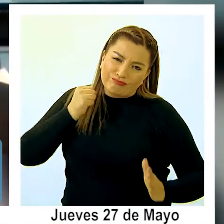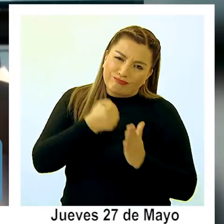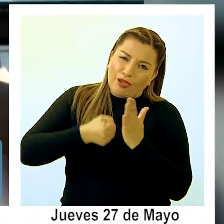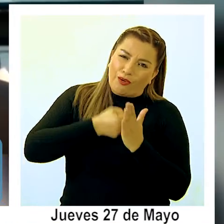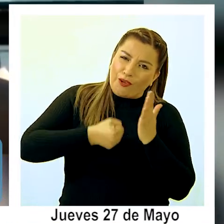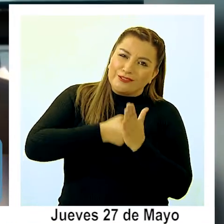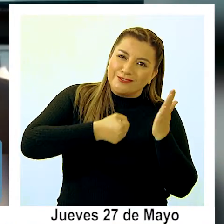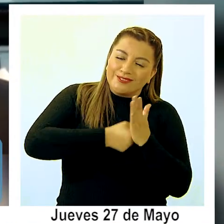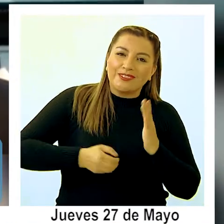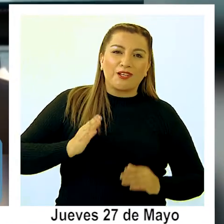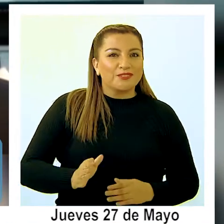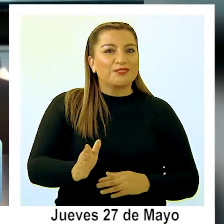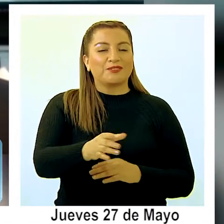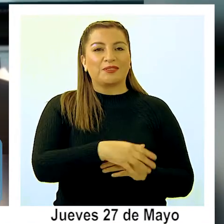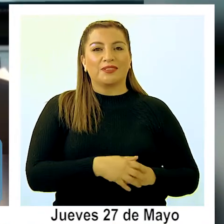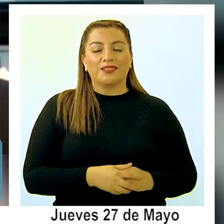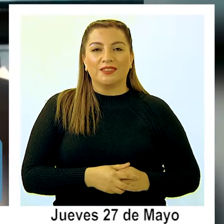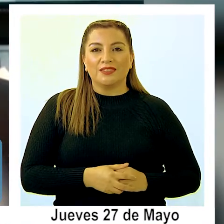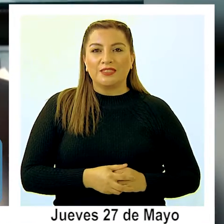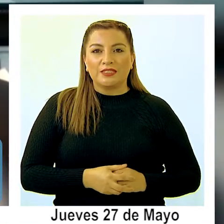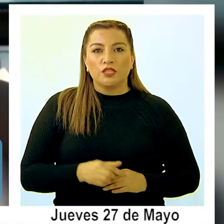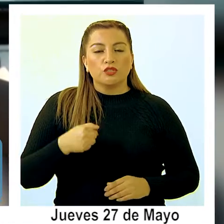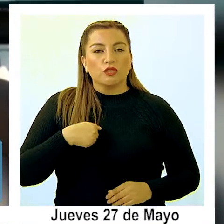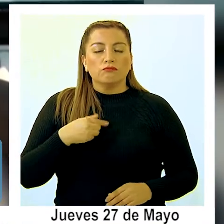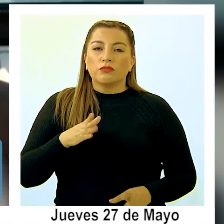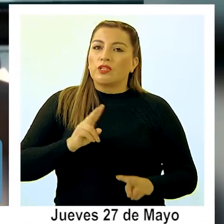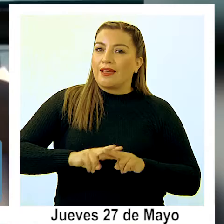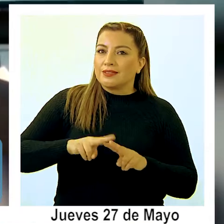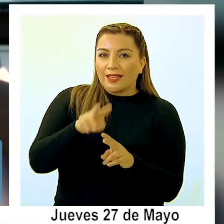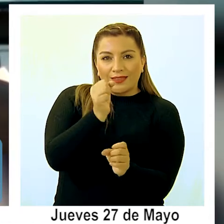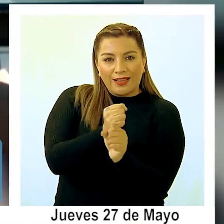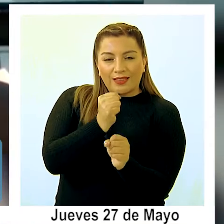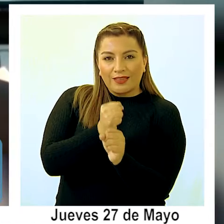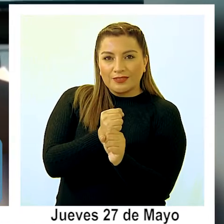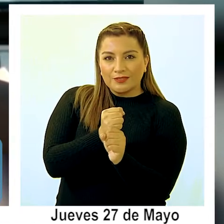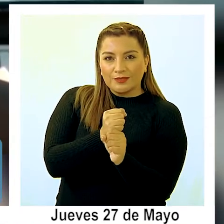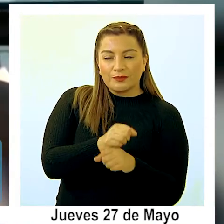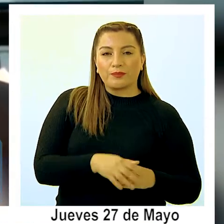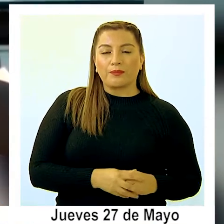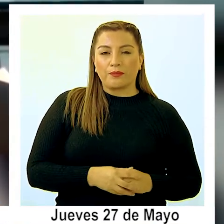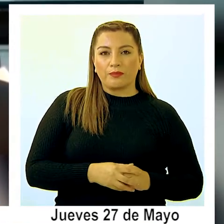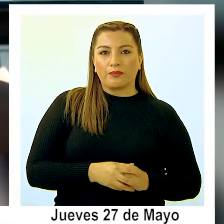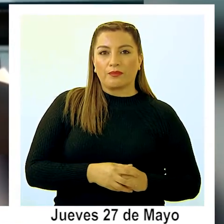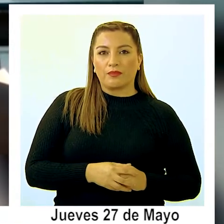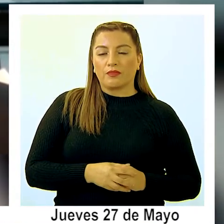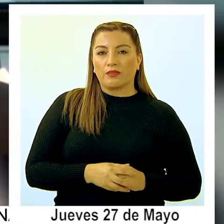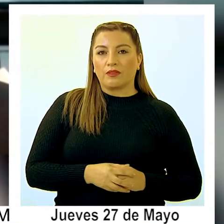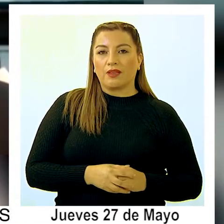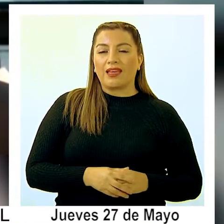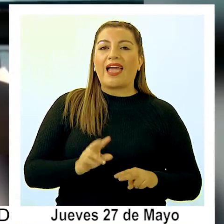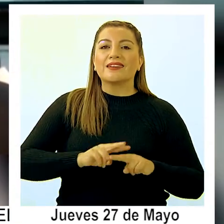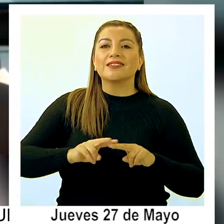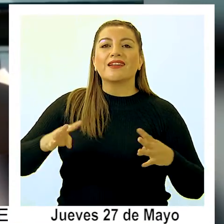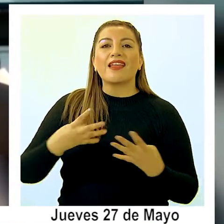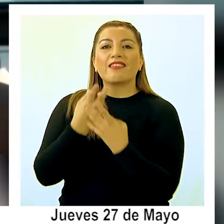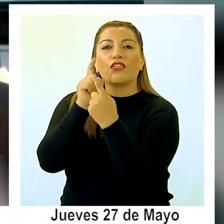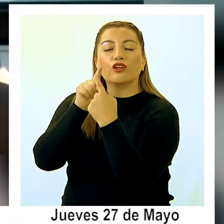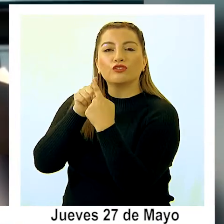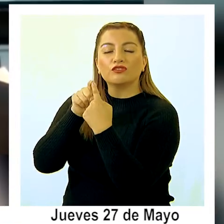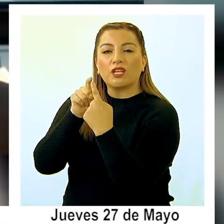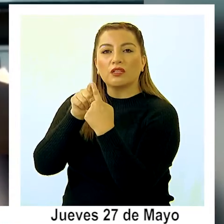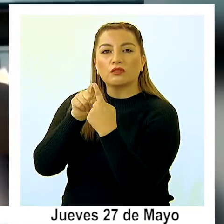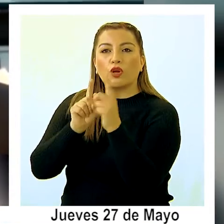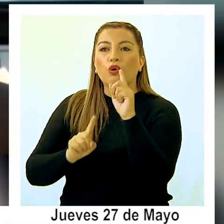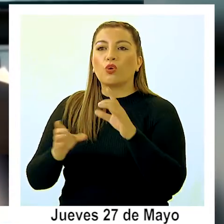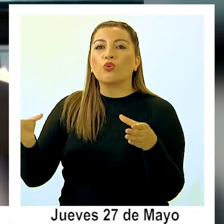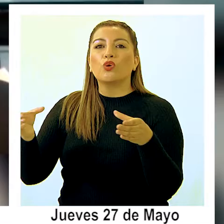es que no lo voy a hacer. De hecho, yo he estado trabajando ahora en establecer redes de contacto con los que